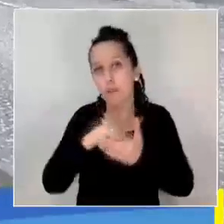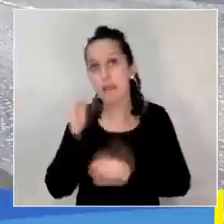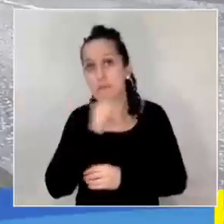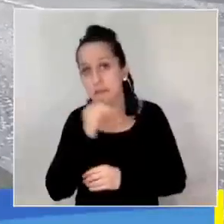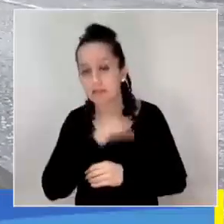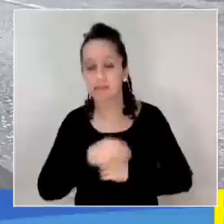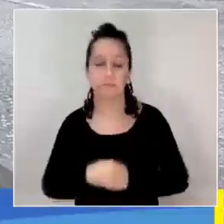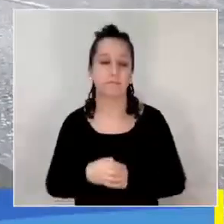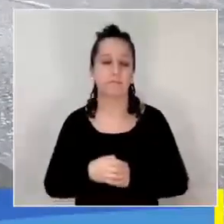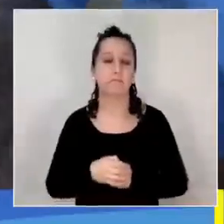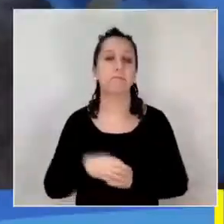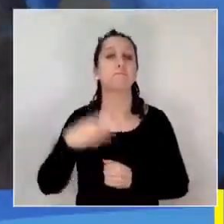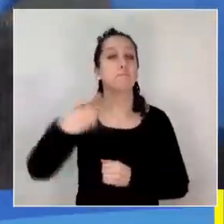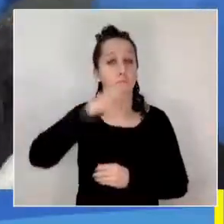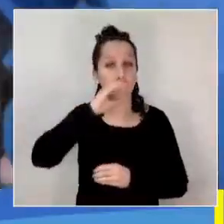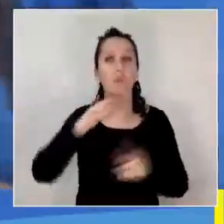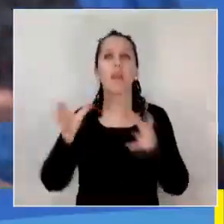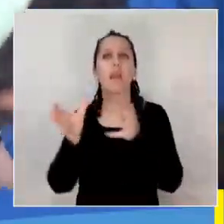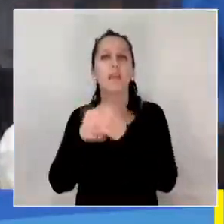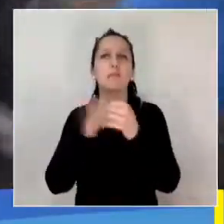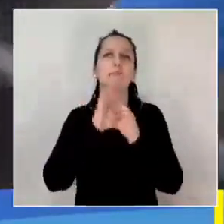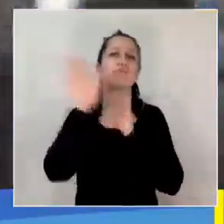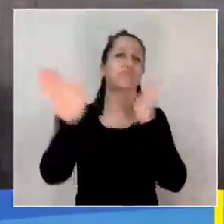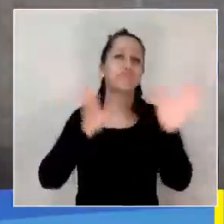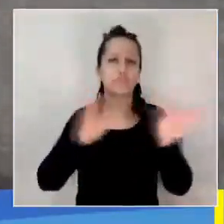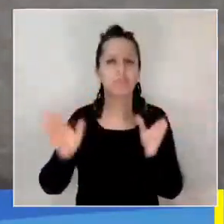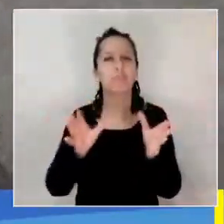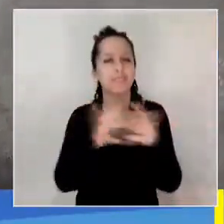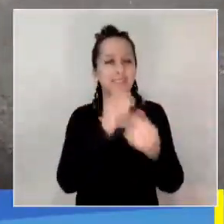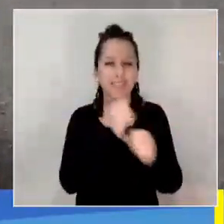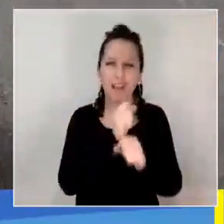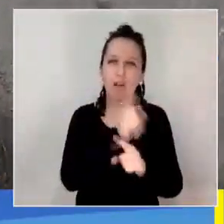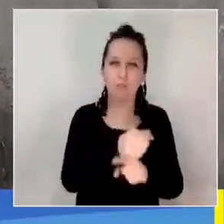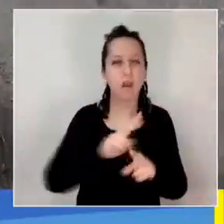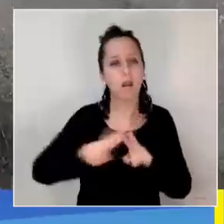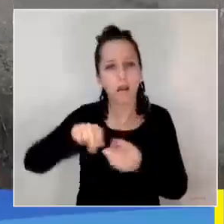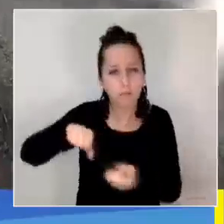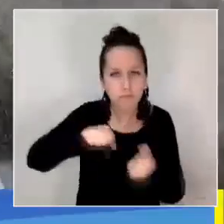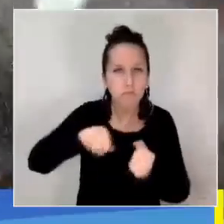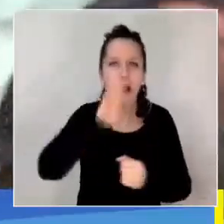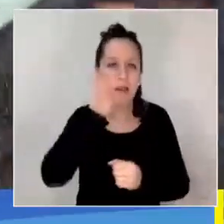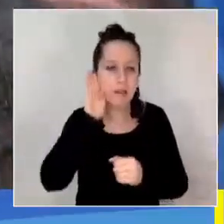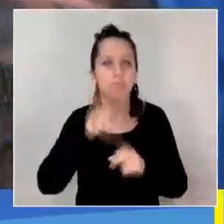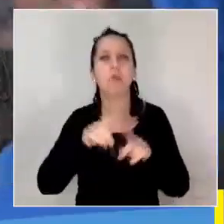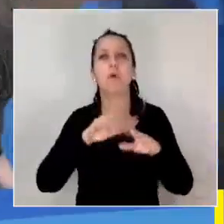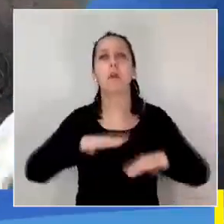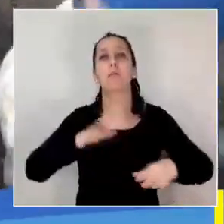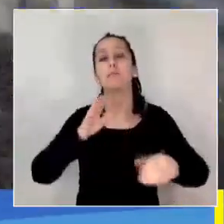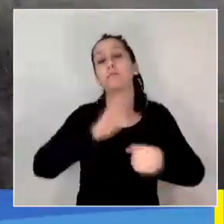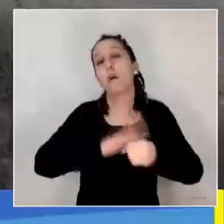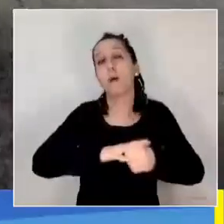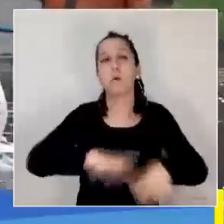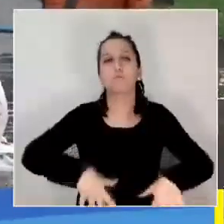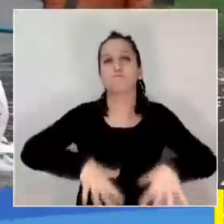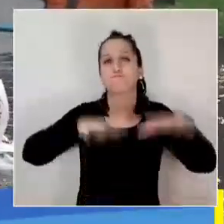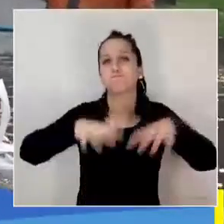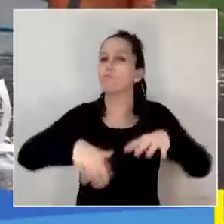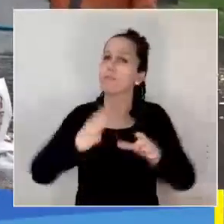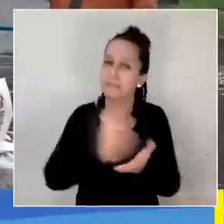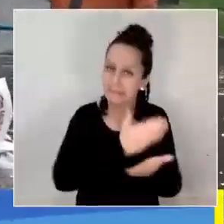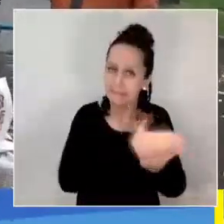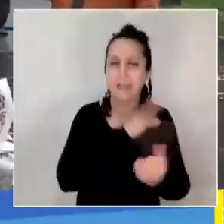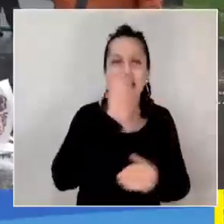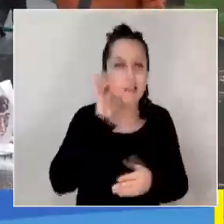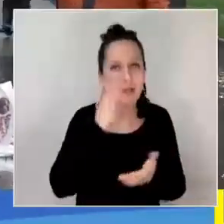desplegados equipos de emergencia y también cuadrillas de trabajo para prevenir la ocurrencia de inundaciones o anegamientos. Además del